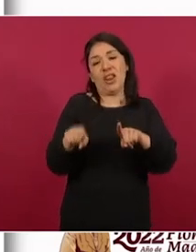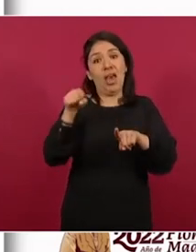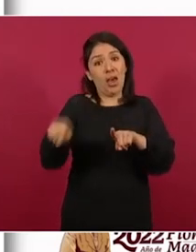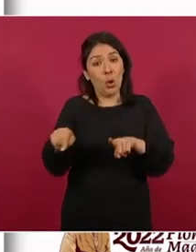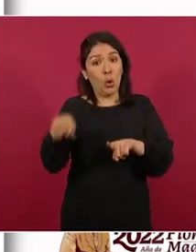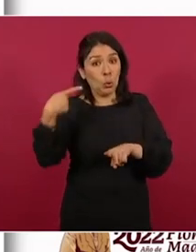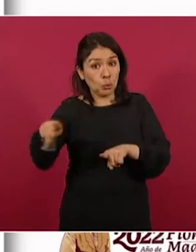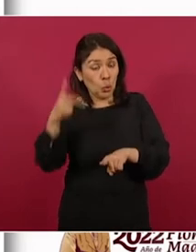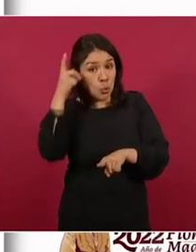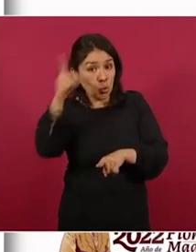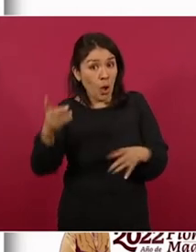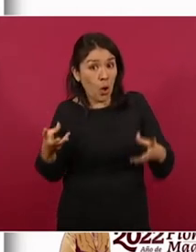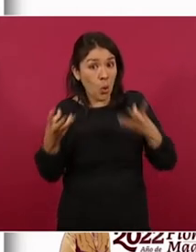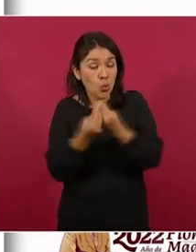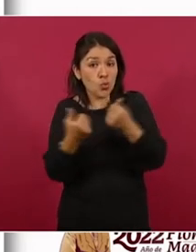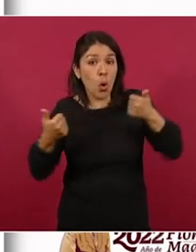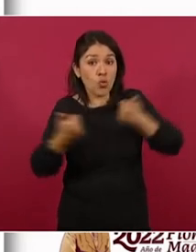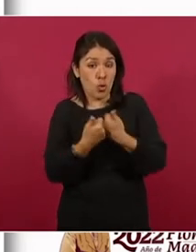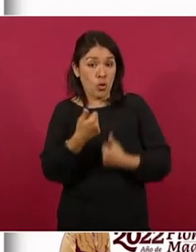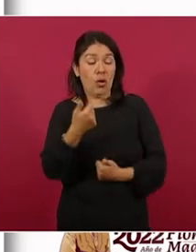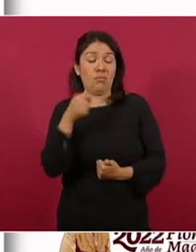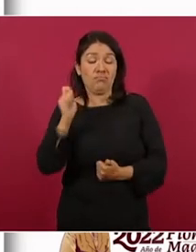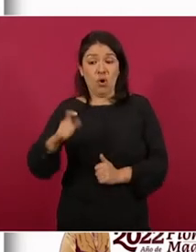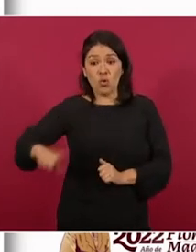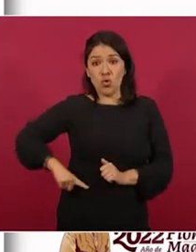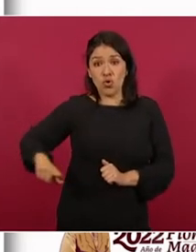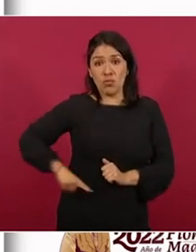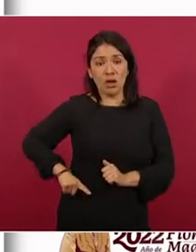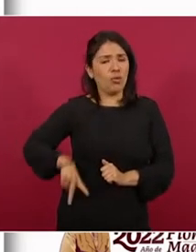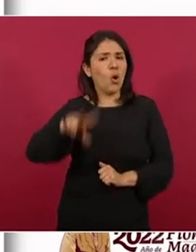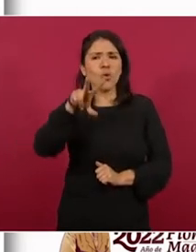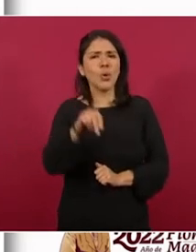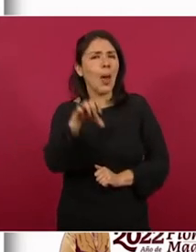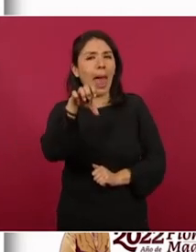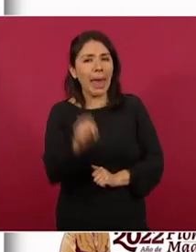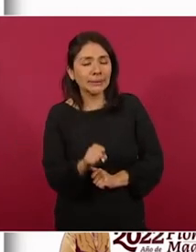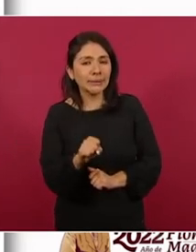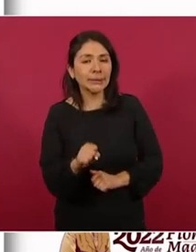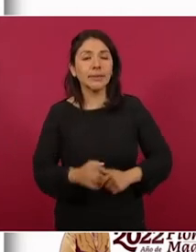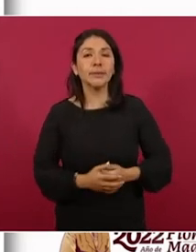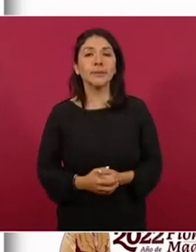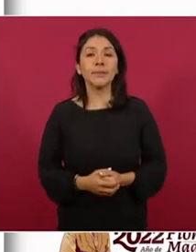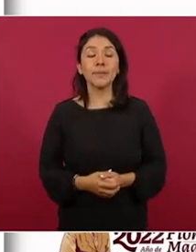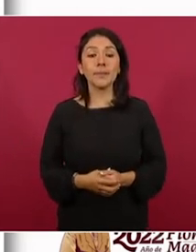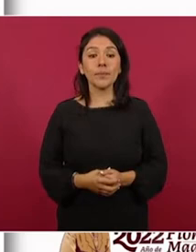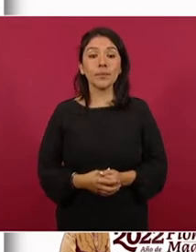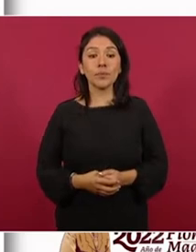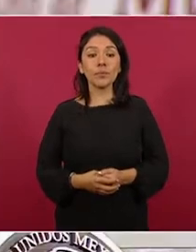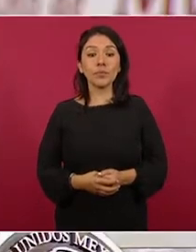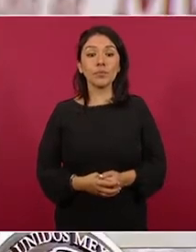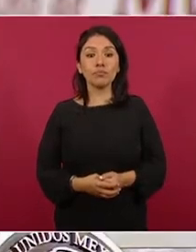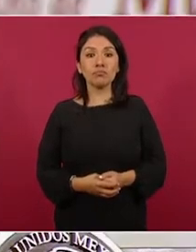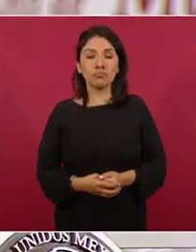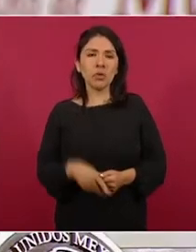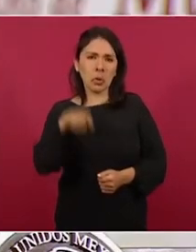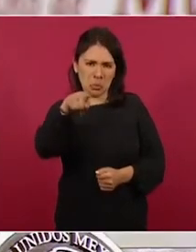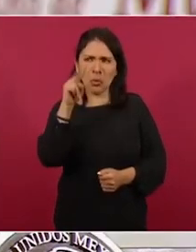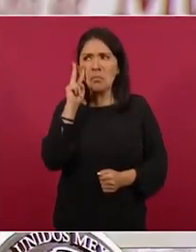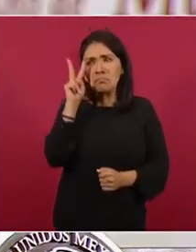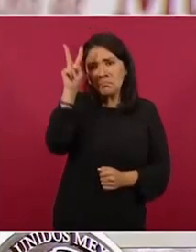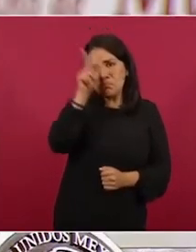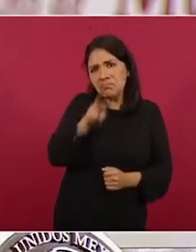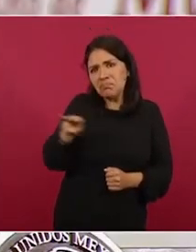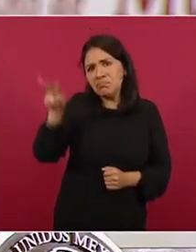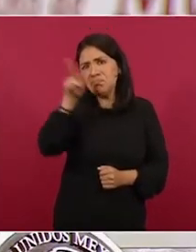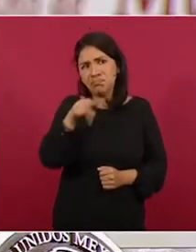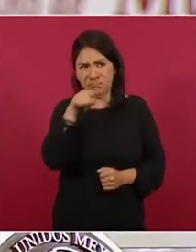pertenece ni es propiedad de la corporación Juzgue usted la